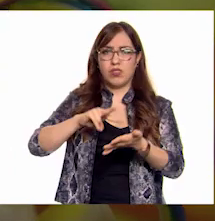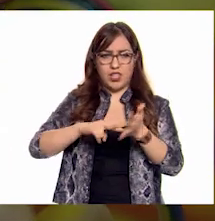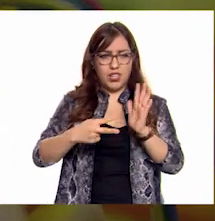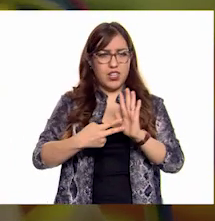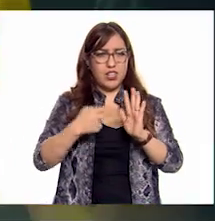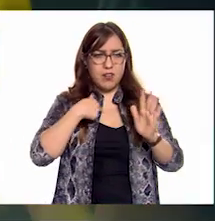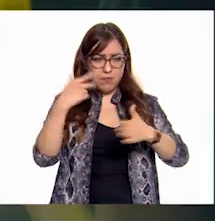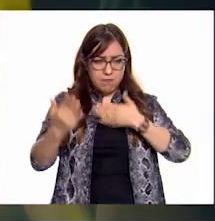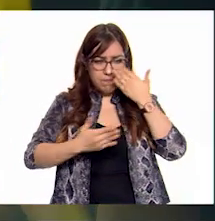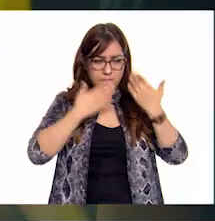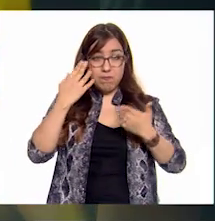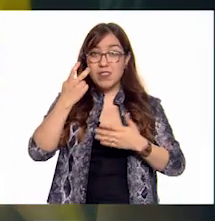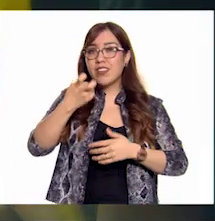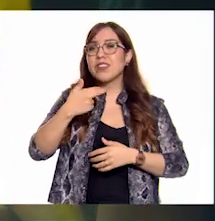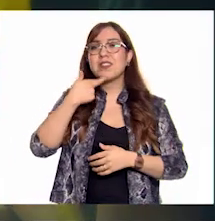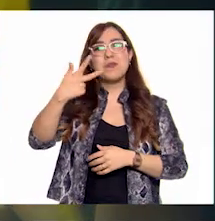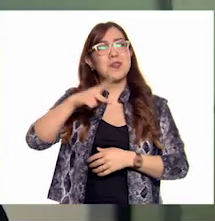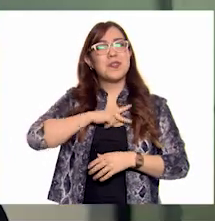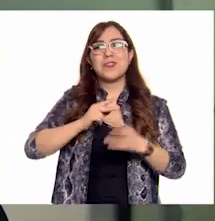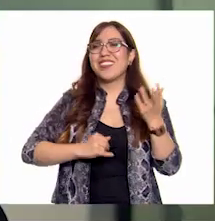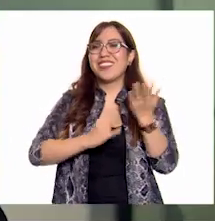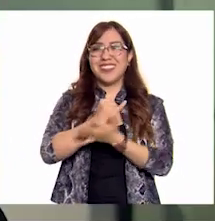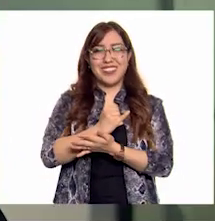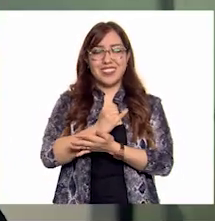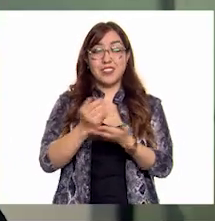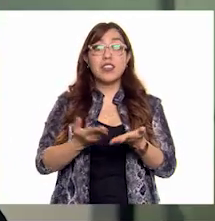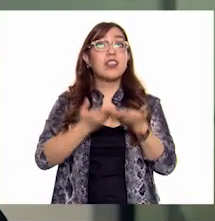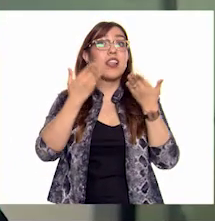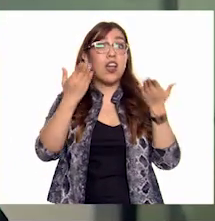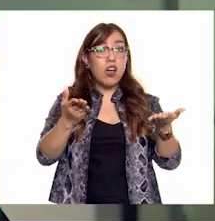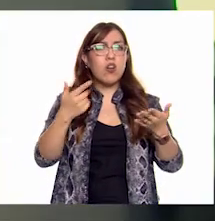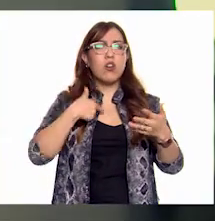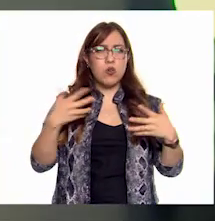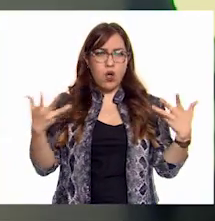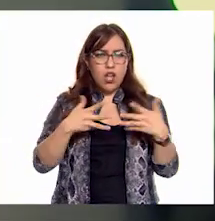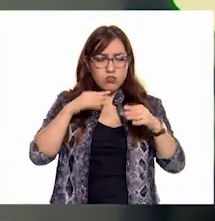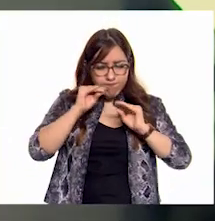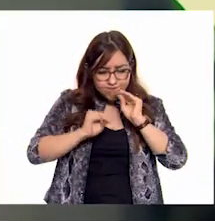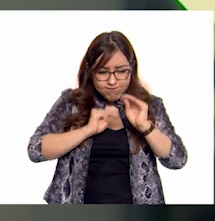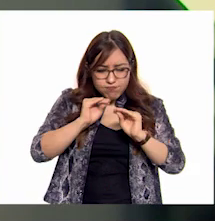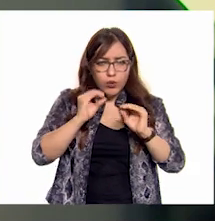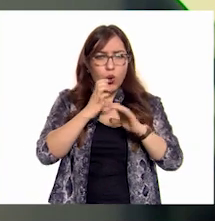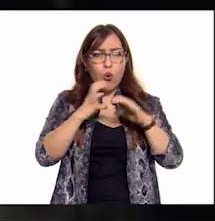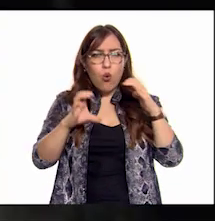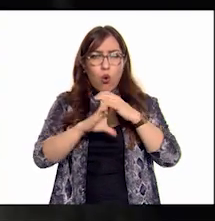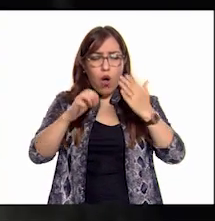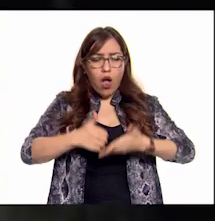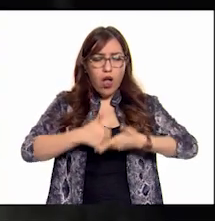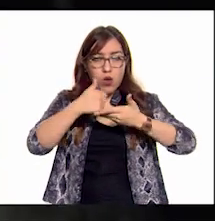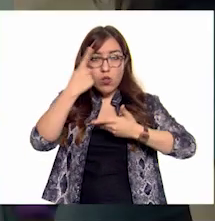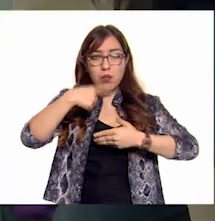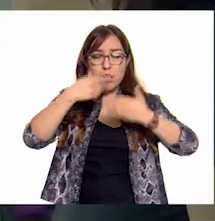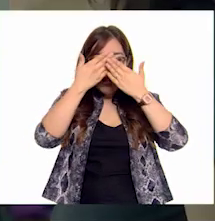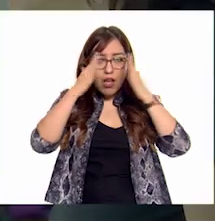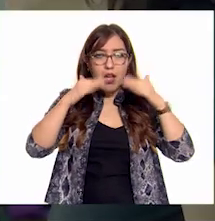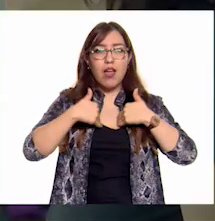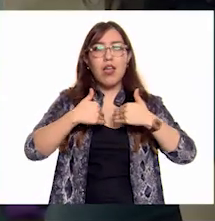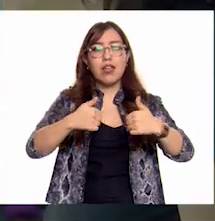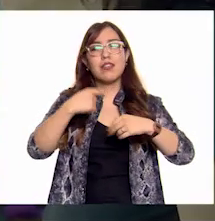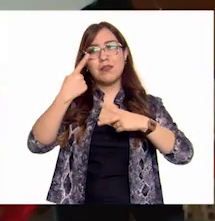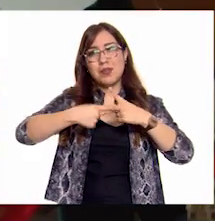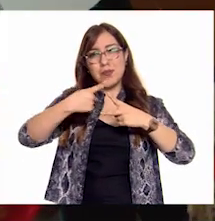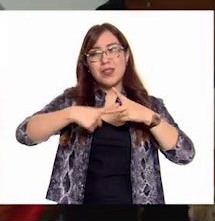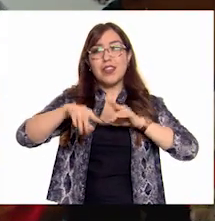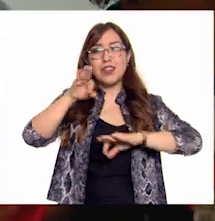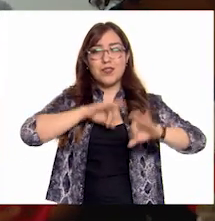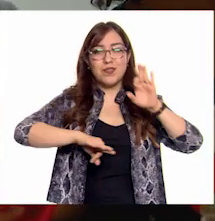ha sido Una de las mejores Decisiones que tomé Ahora Diseño dispositivos Que ayudan A que entendamos Conceptos abstractos De matemáticas Y